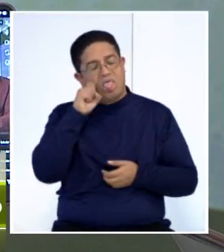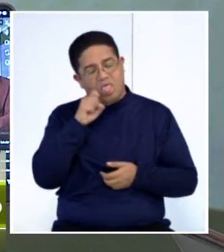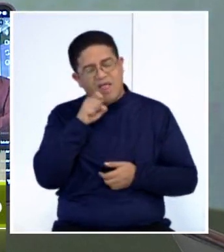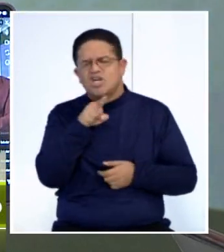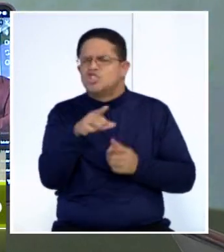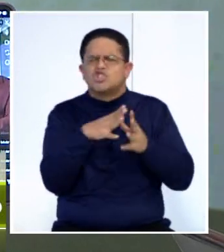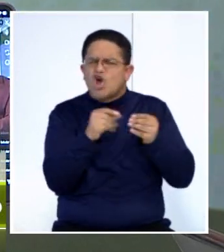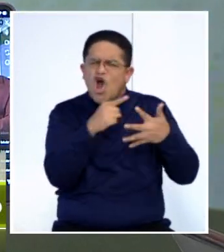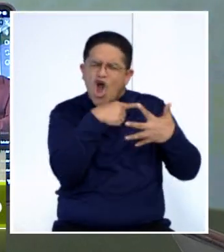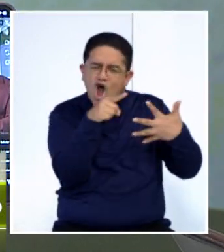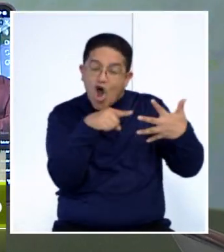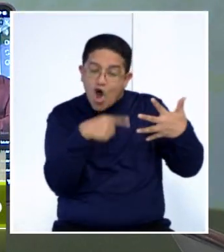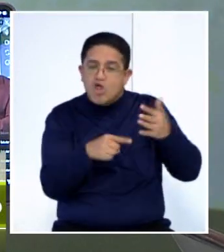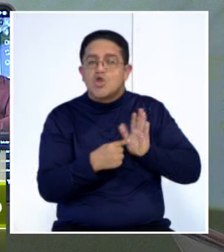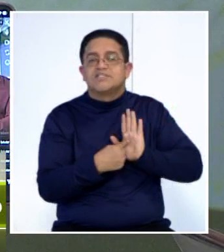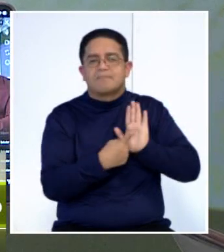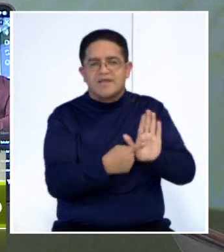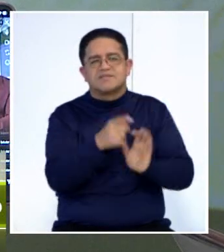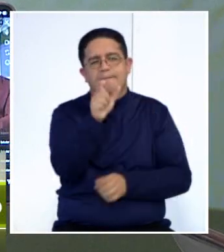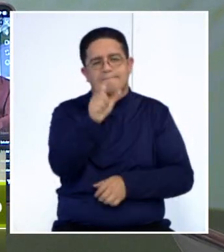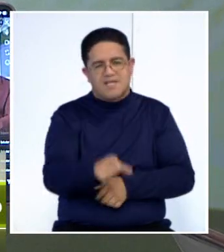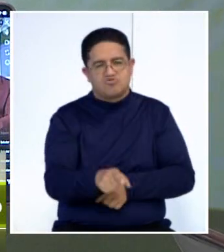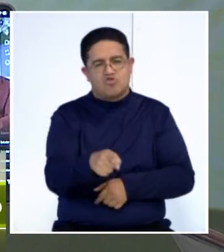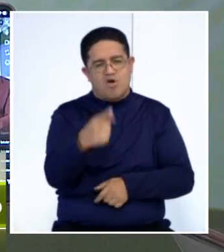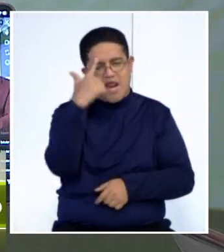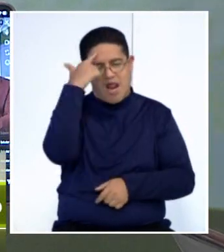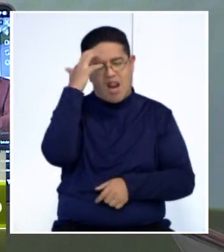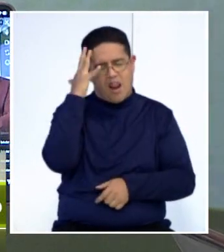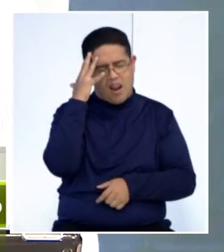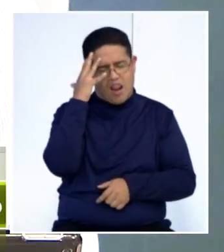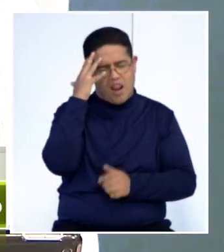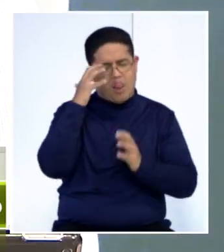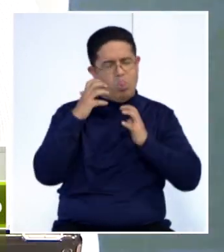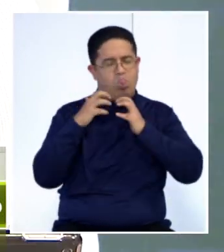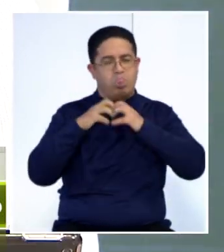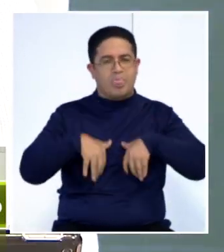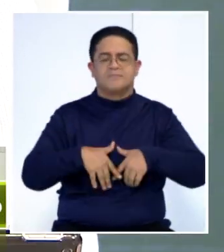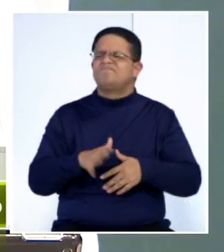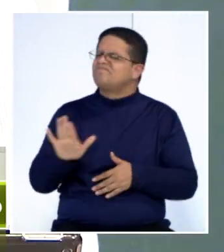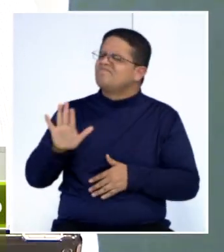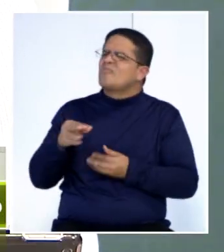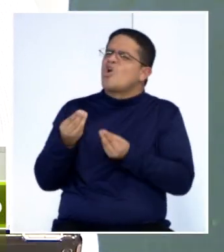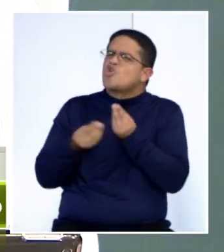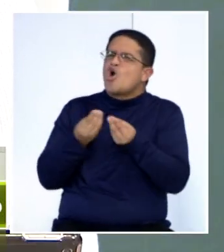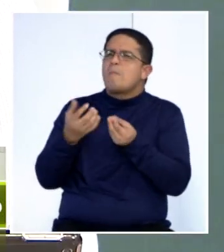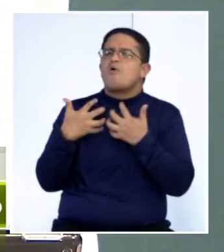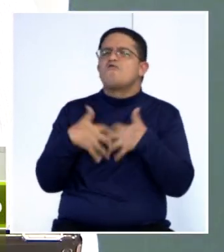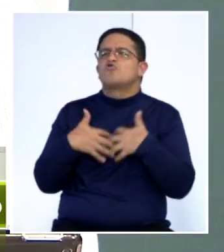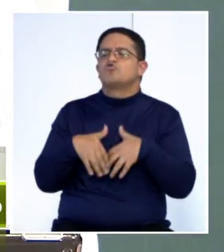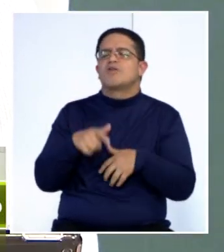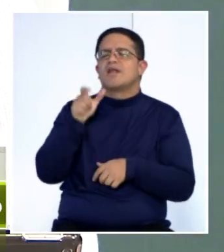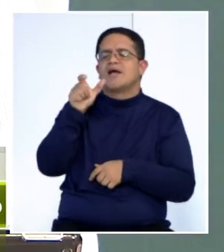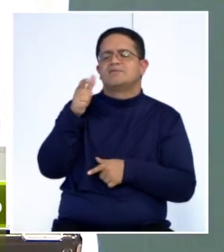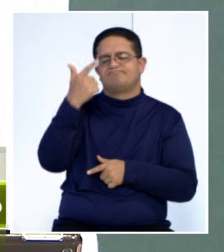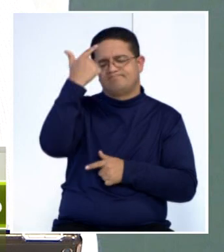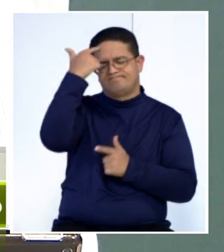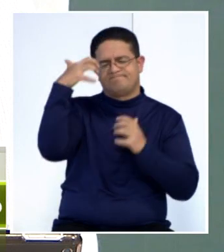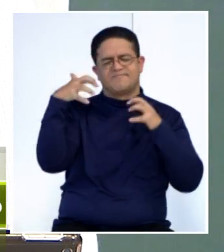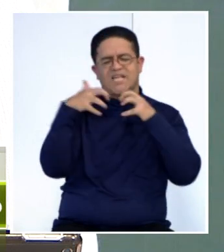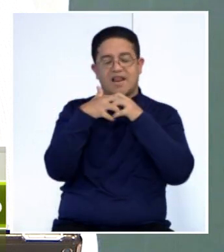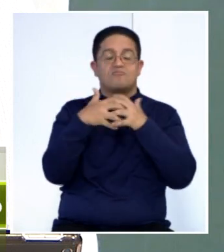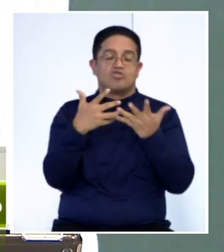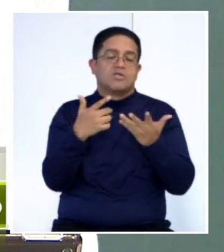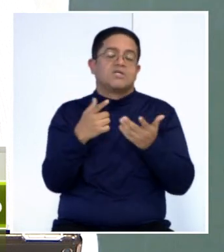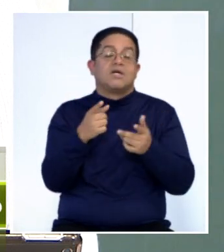síntomas que pueden irse presentando en un paciente con un síndrome demencial. ¿Cómo funciona el cerebro de un paciente con Alzheimer? Por ejemplo, se dice que la